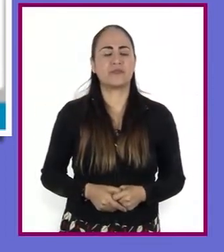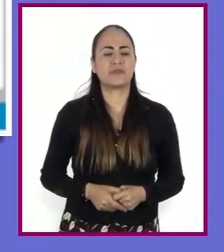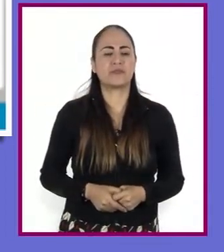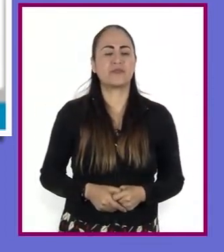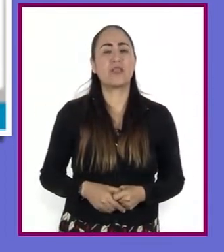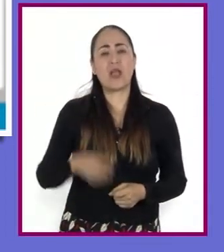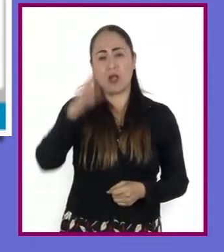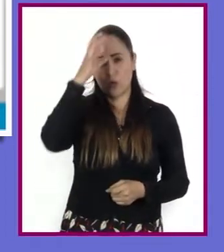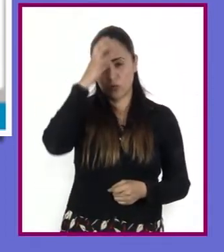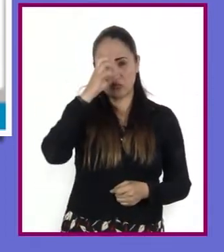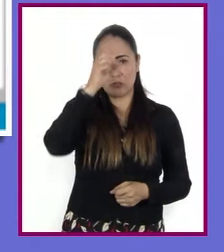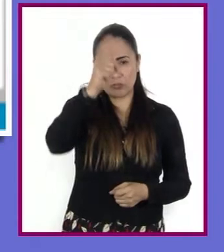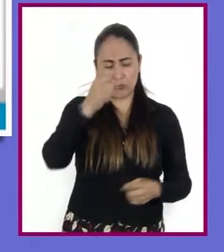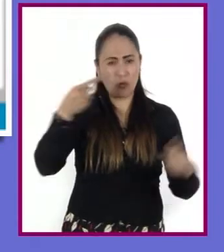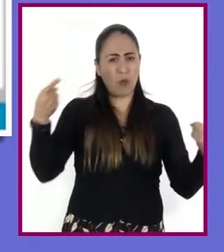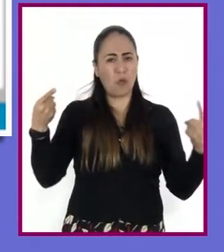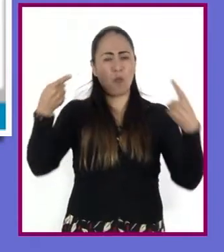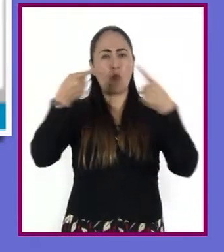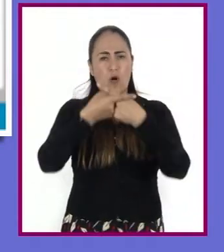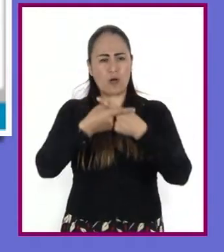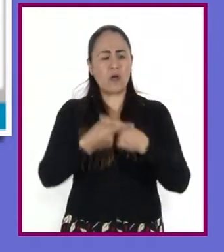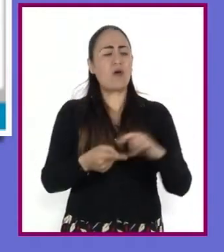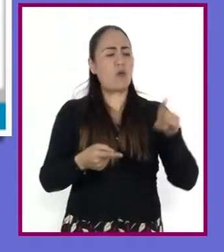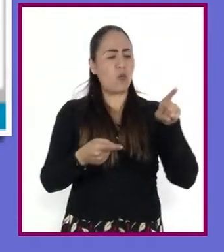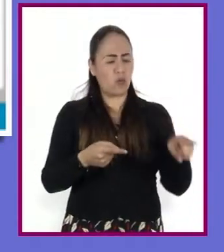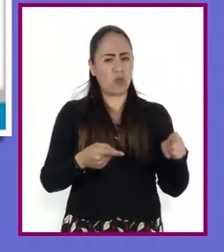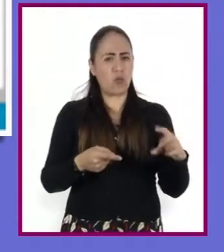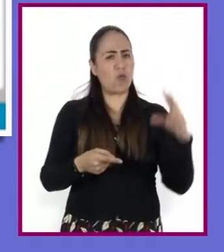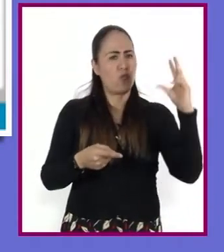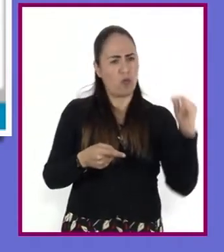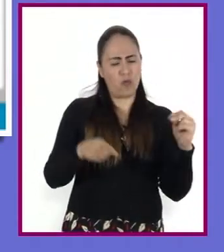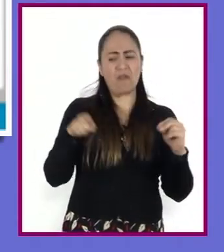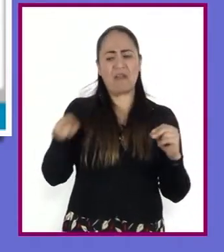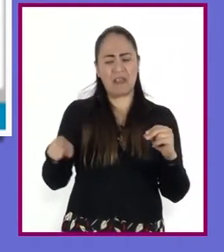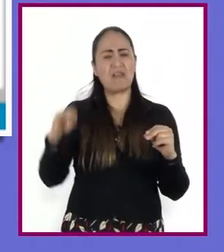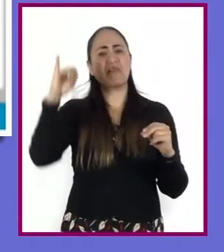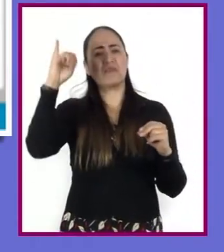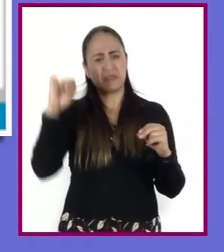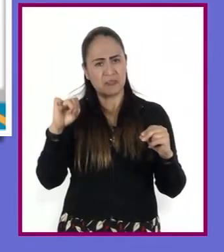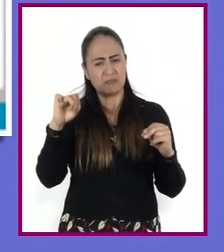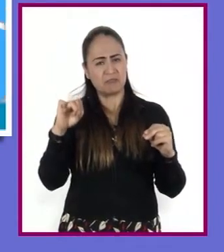conceptos opuestos, de tal manera que uno niega lo que el otro afirma.